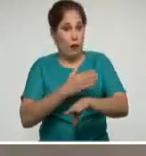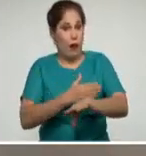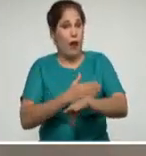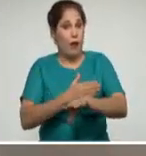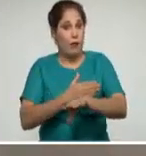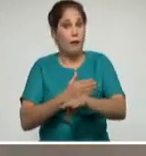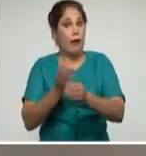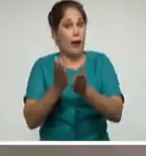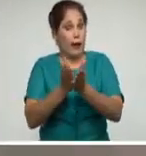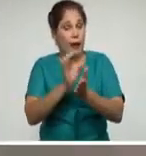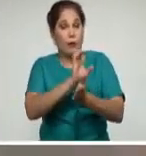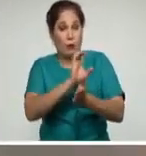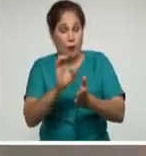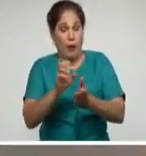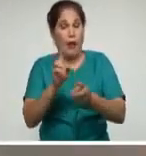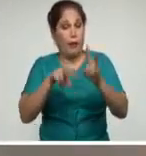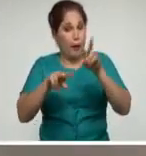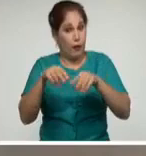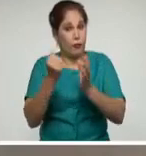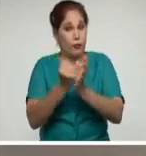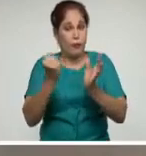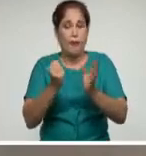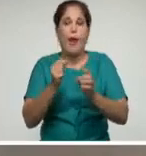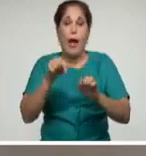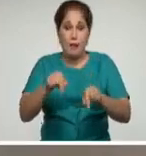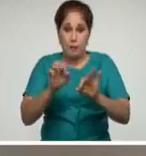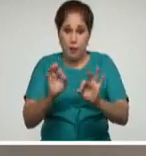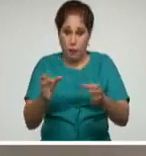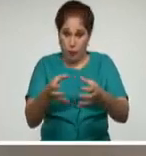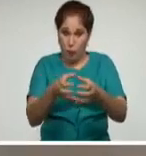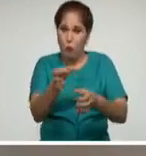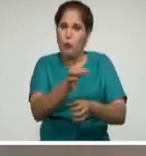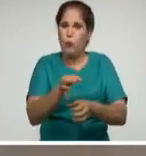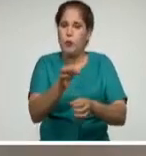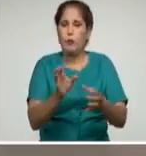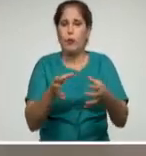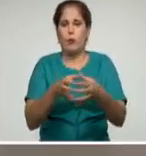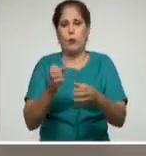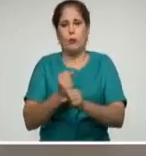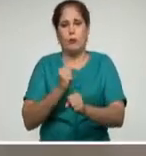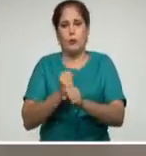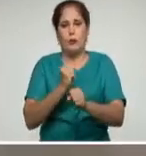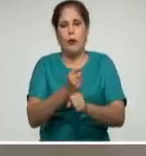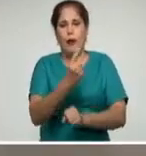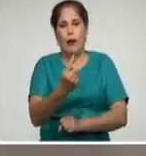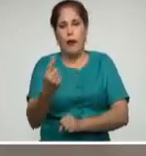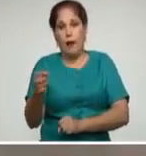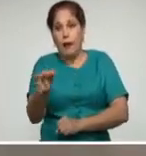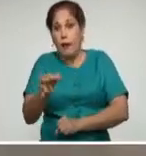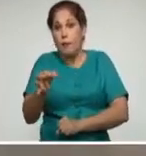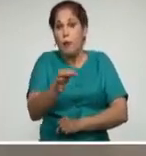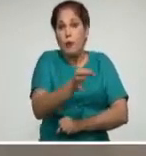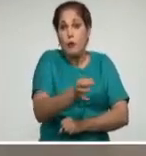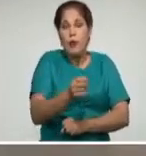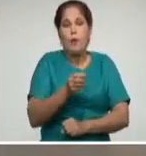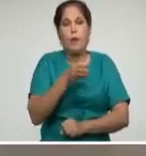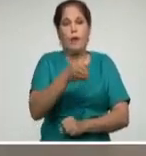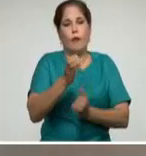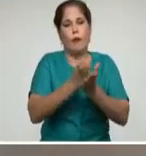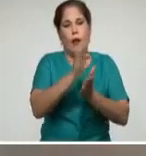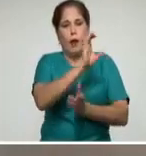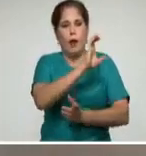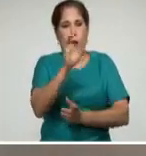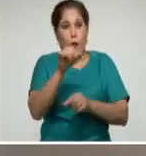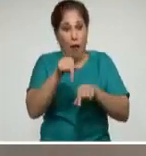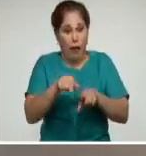localidades y centros y se realiza entonces la integración de un equipo de trabajo en cada lugar que va a los centros y